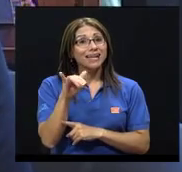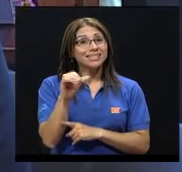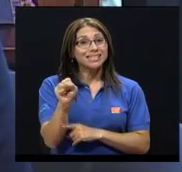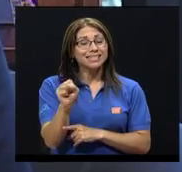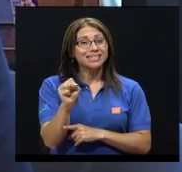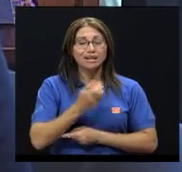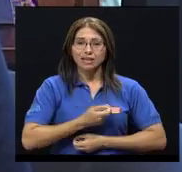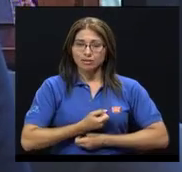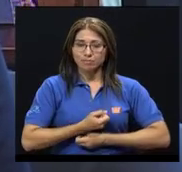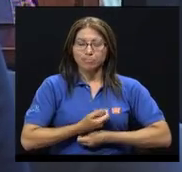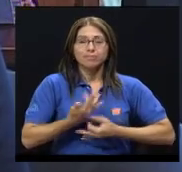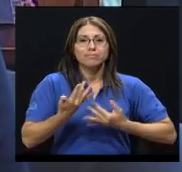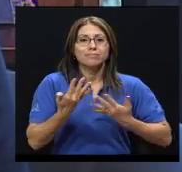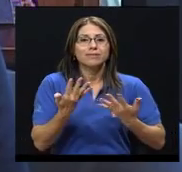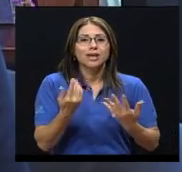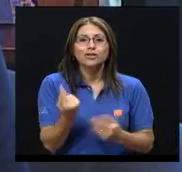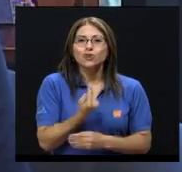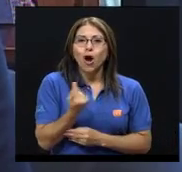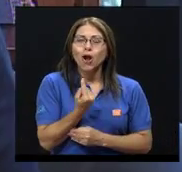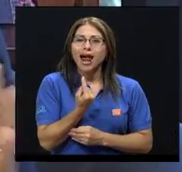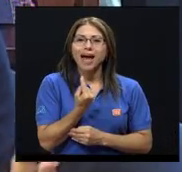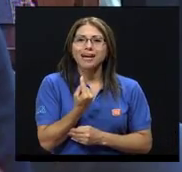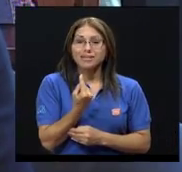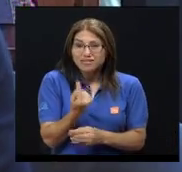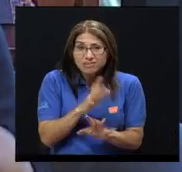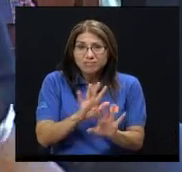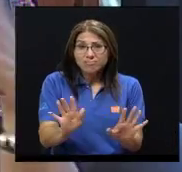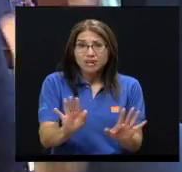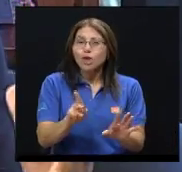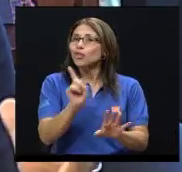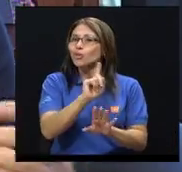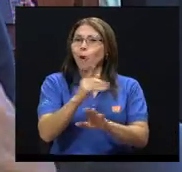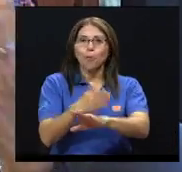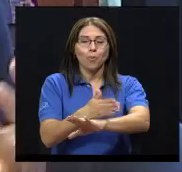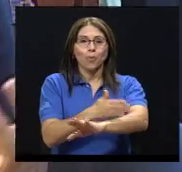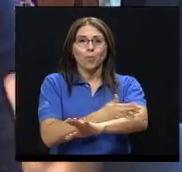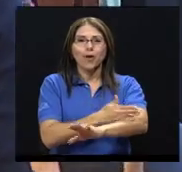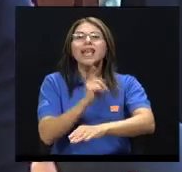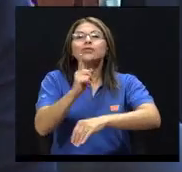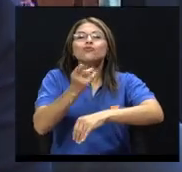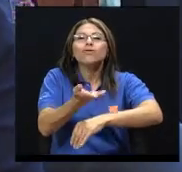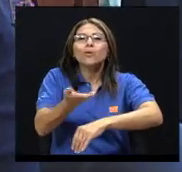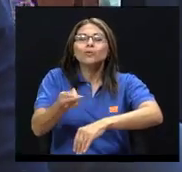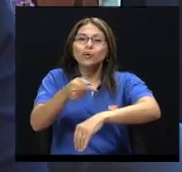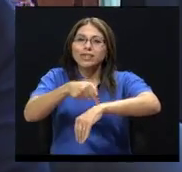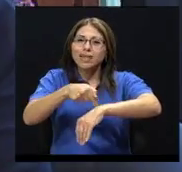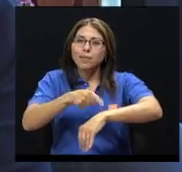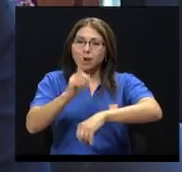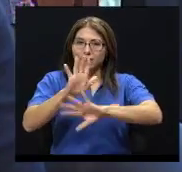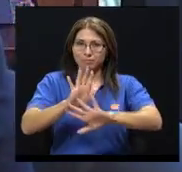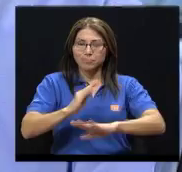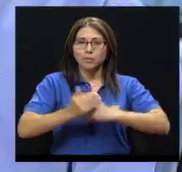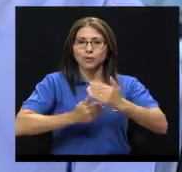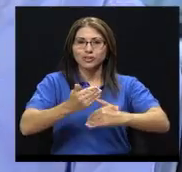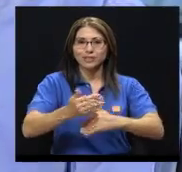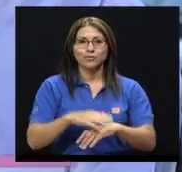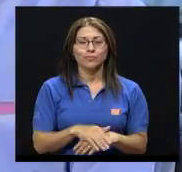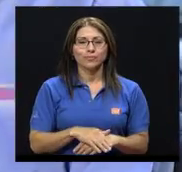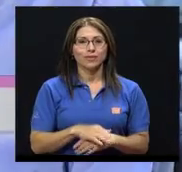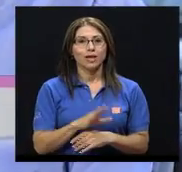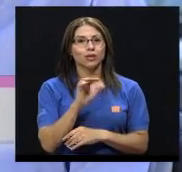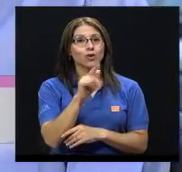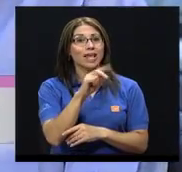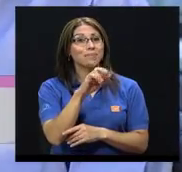no va a permitirle a usted su pleno crecimiento. Es un recurso, es una etapa, es un momento en un proceso. Doña Elvira,